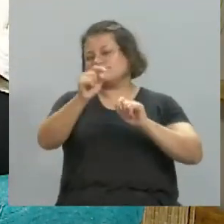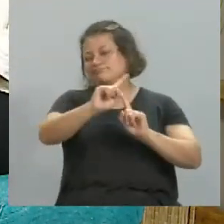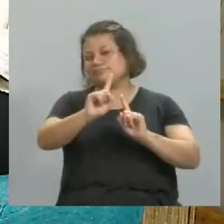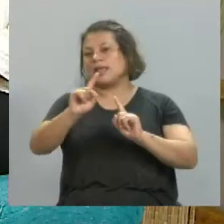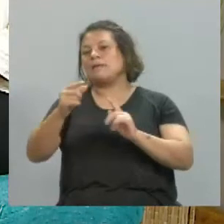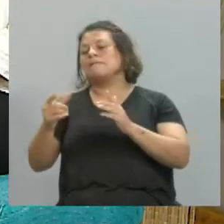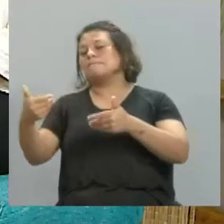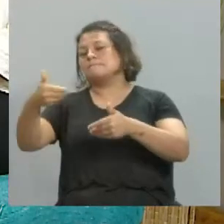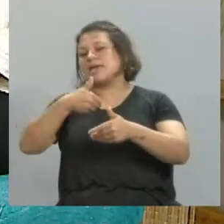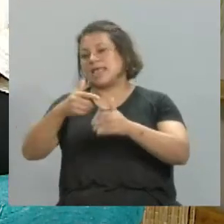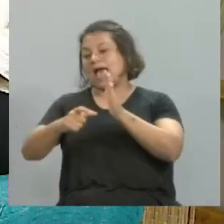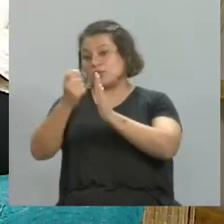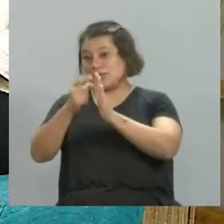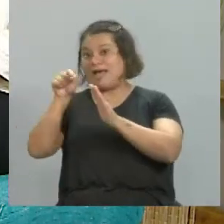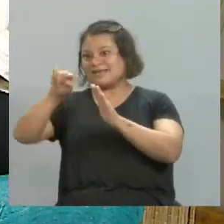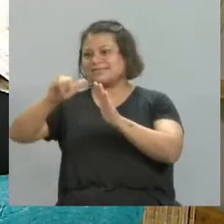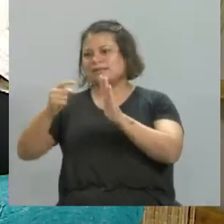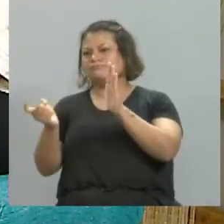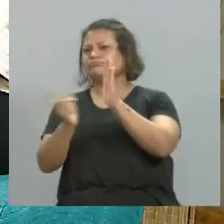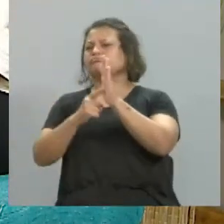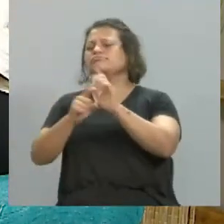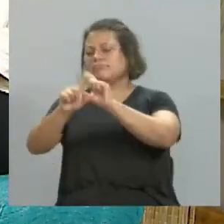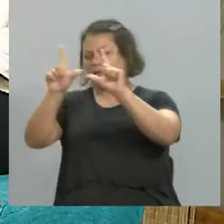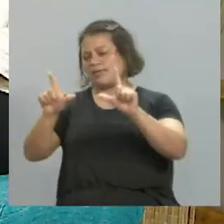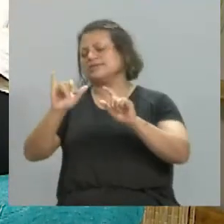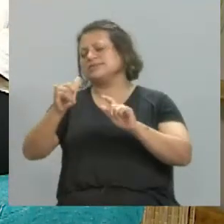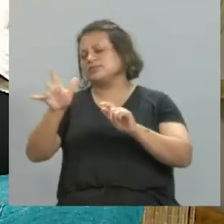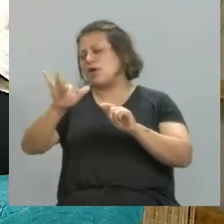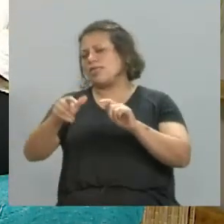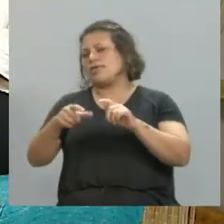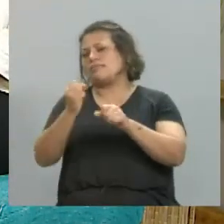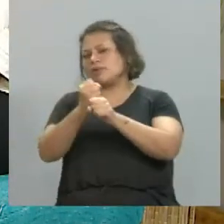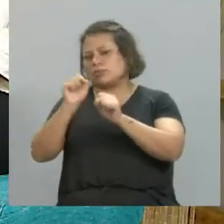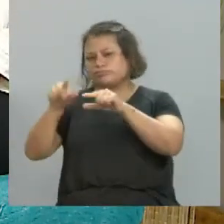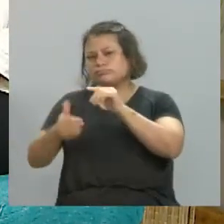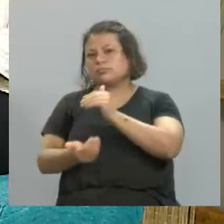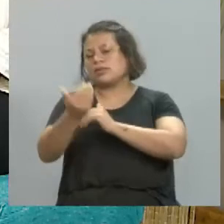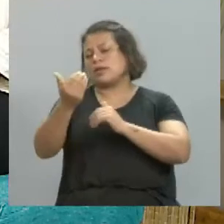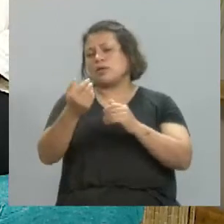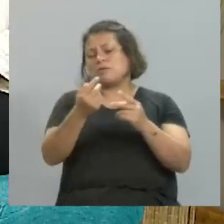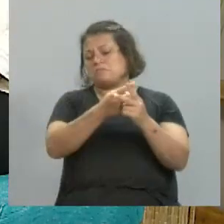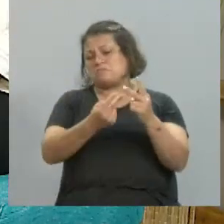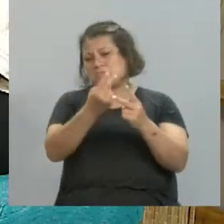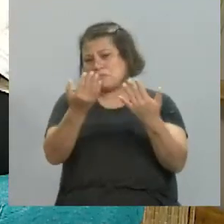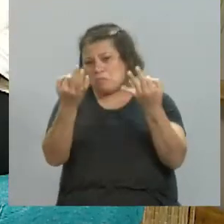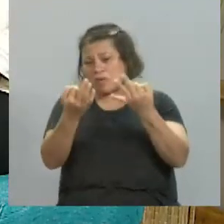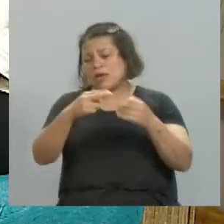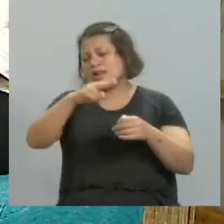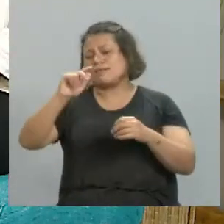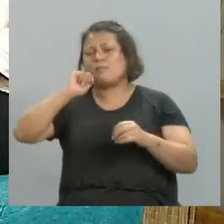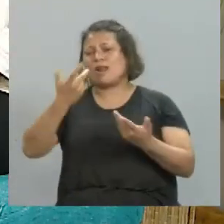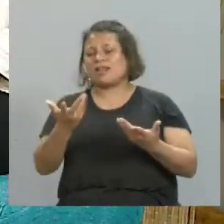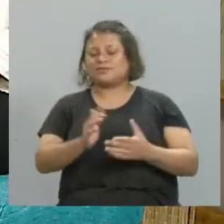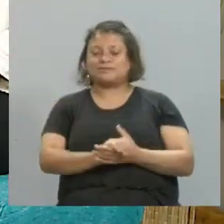pedía que nos metiéramos a su Instagram, que sube todo el tiempo. Así que cualquiera de las dos opciones son buenísimas porque el arte es increíble.